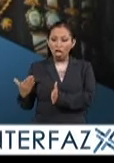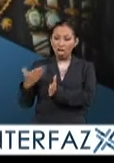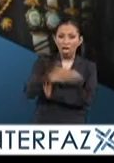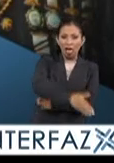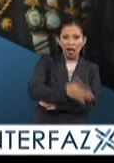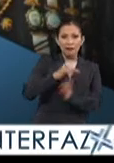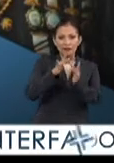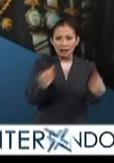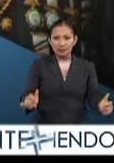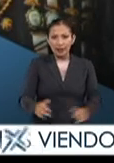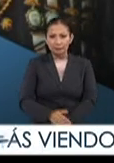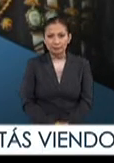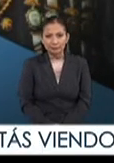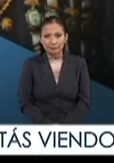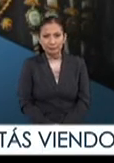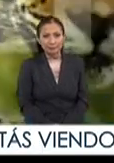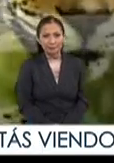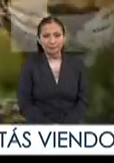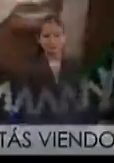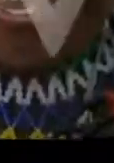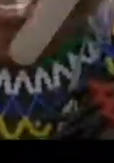ante la invasión francesa.